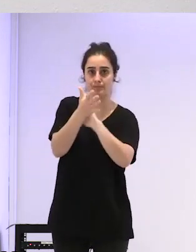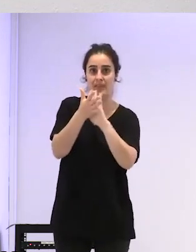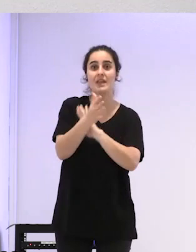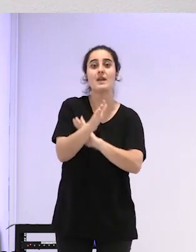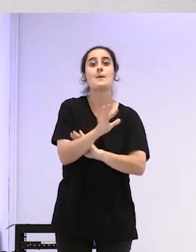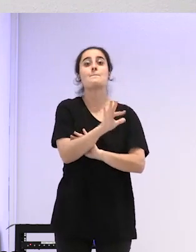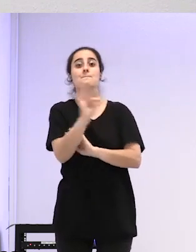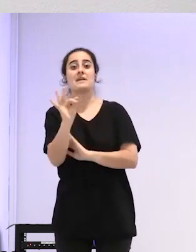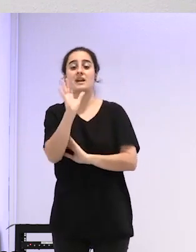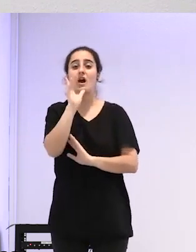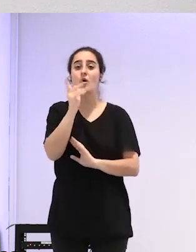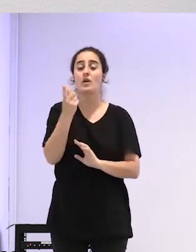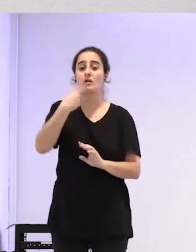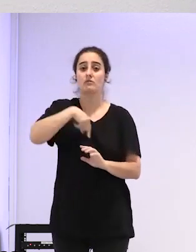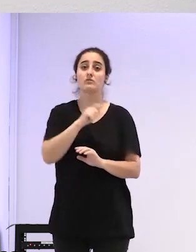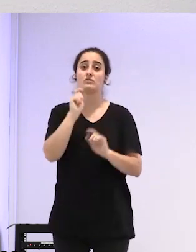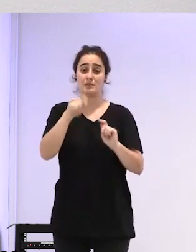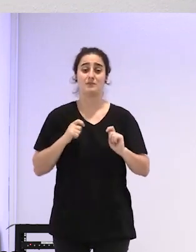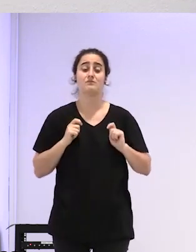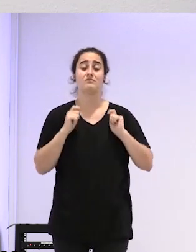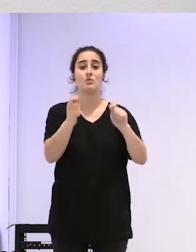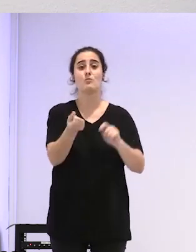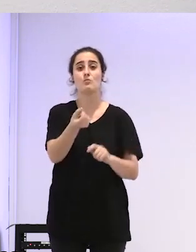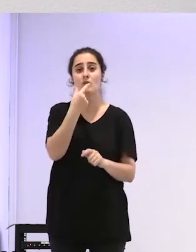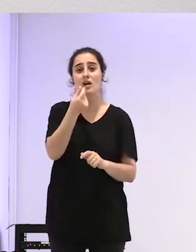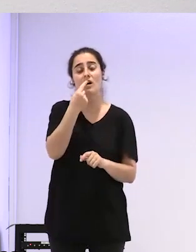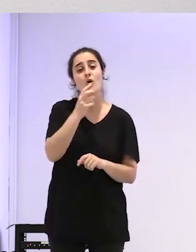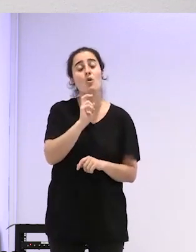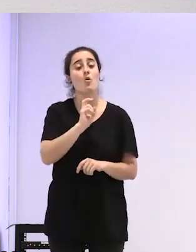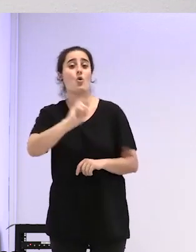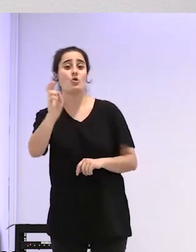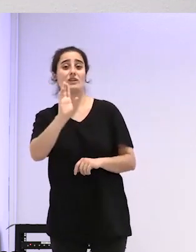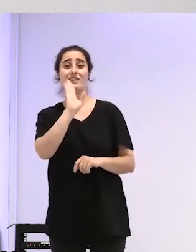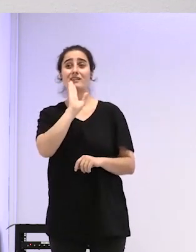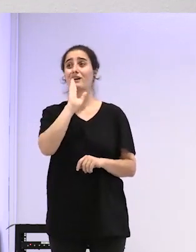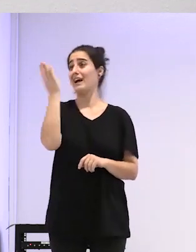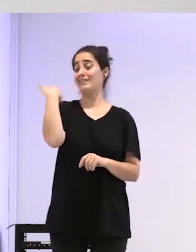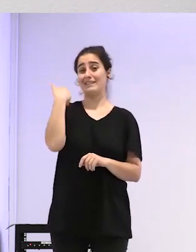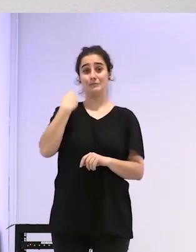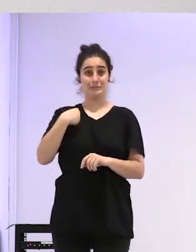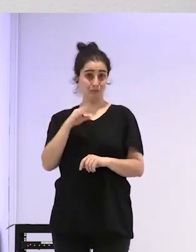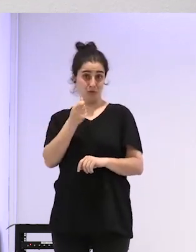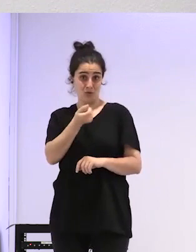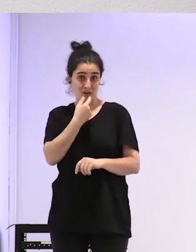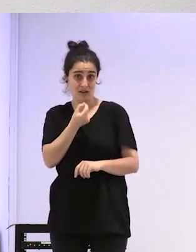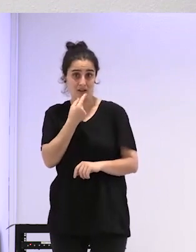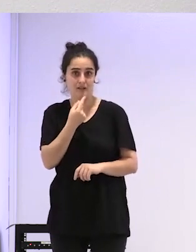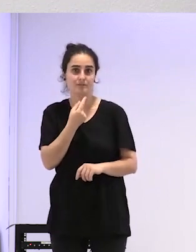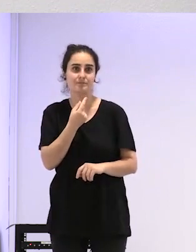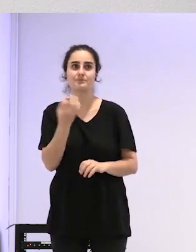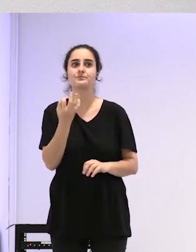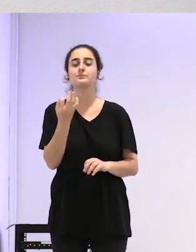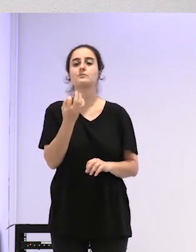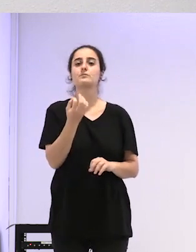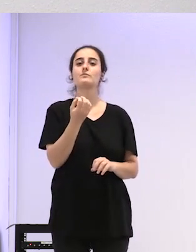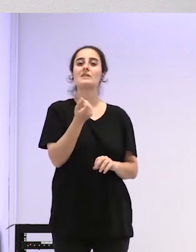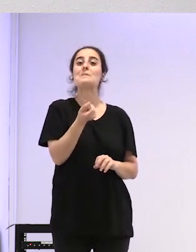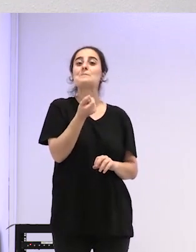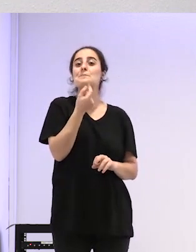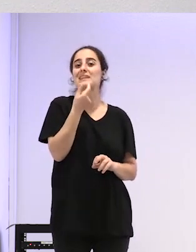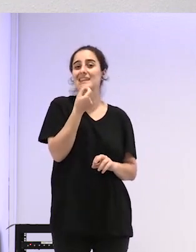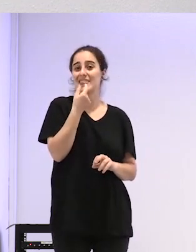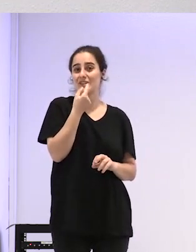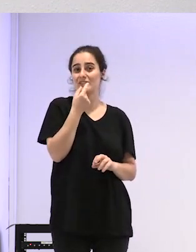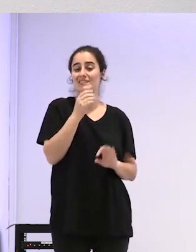otra medicación que sería lo mismo que hemos dicho antes que es una medicación que